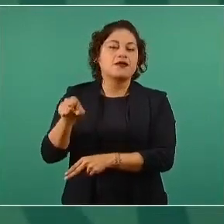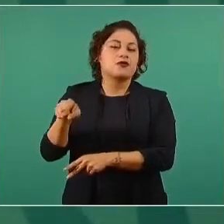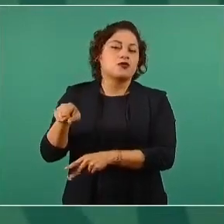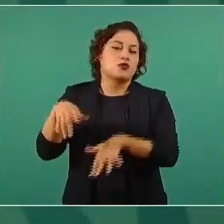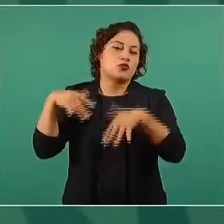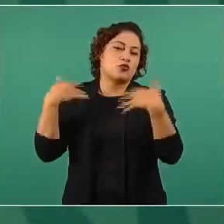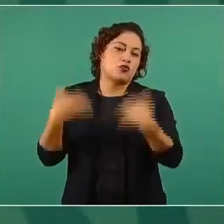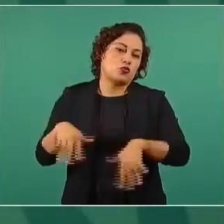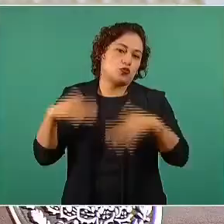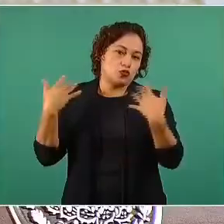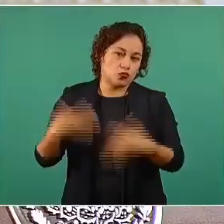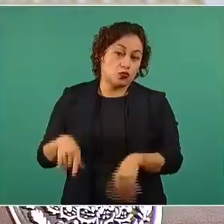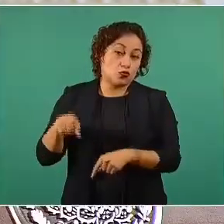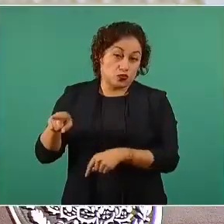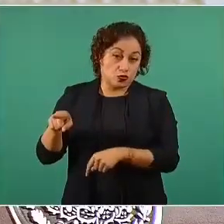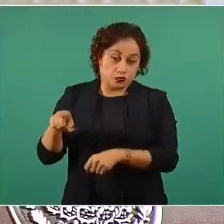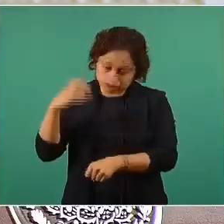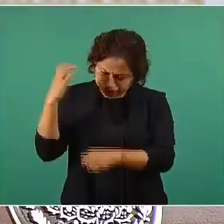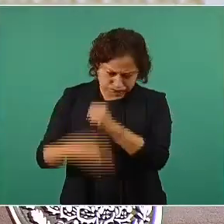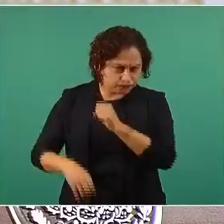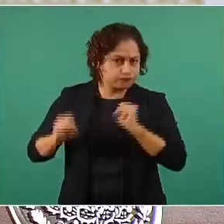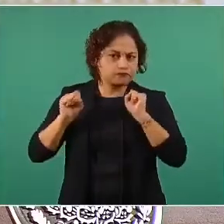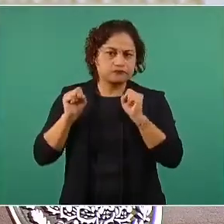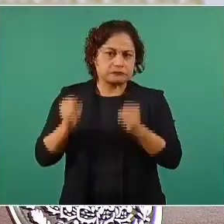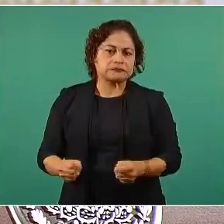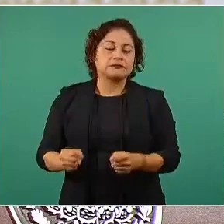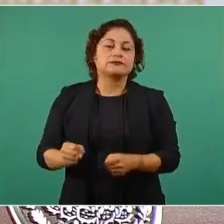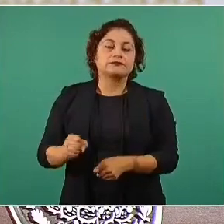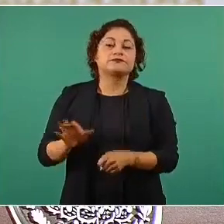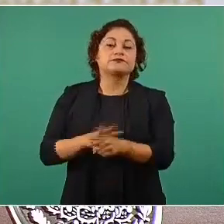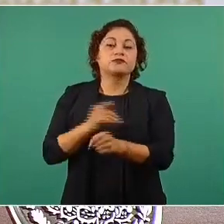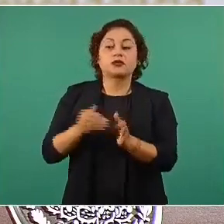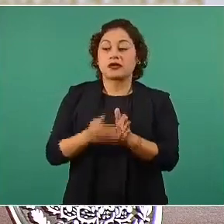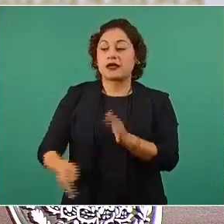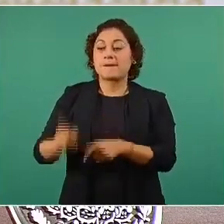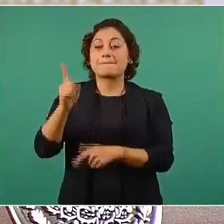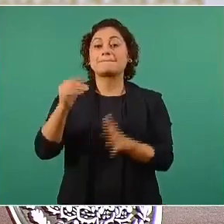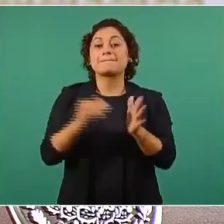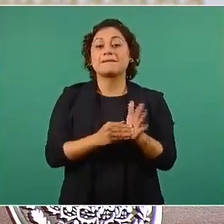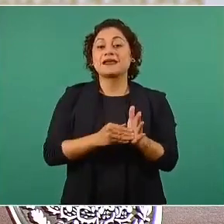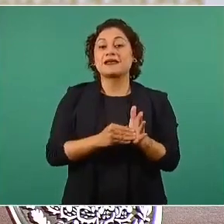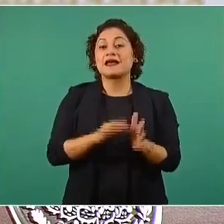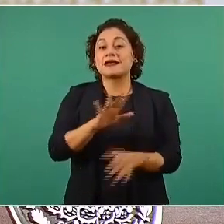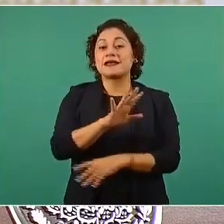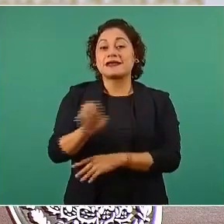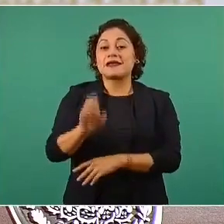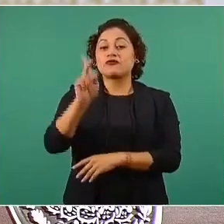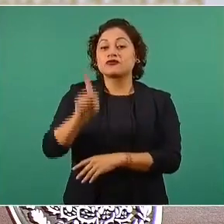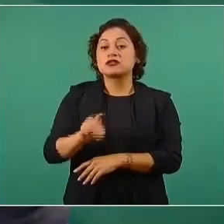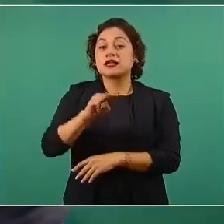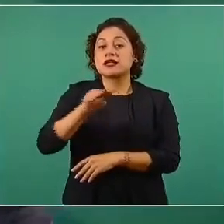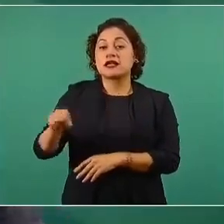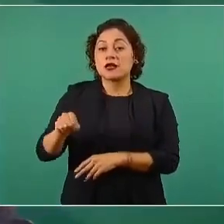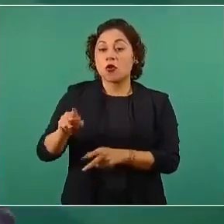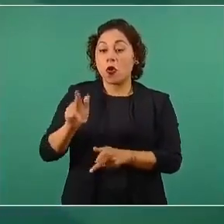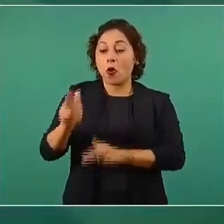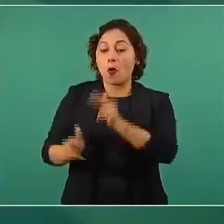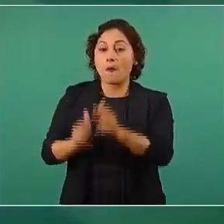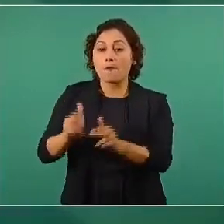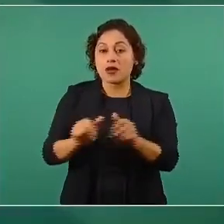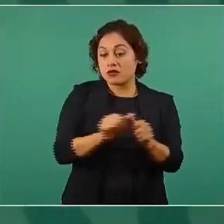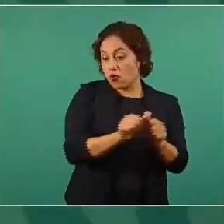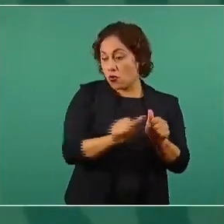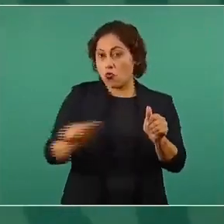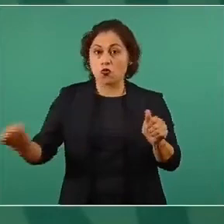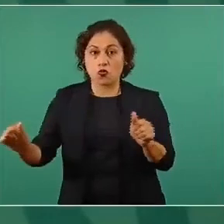grande porque son mil quinientos kilómetros de vías férreas se dice sencillo pero es como